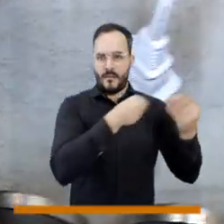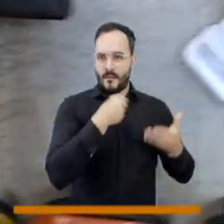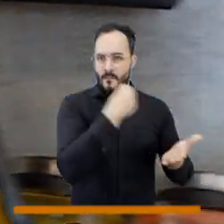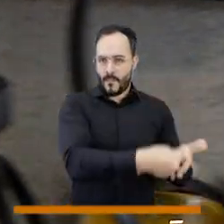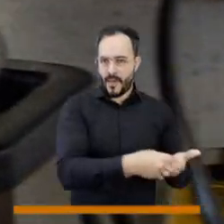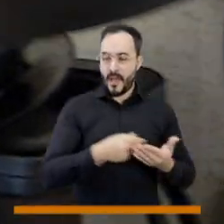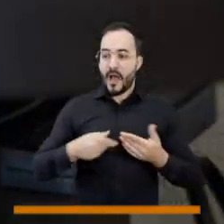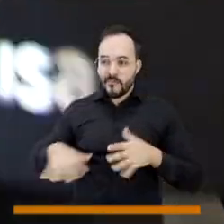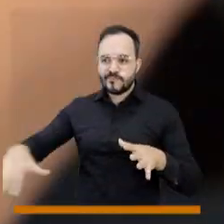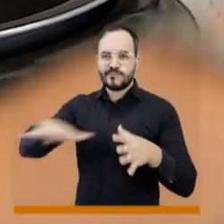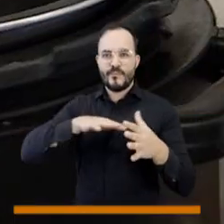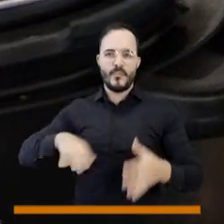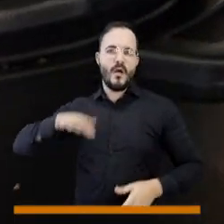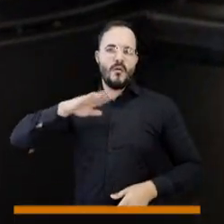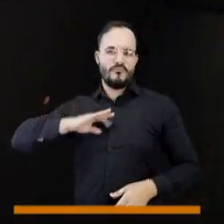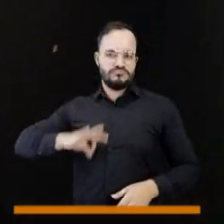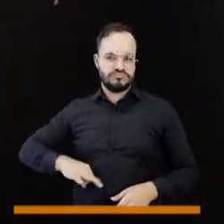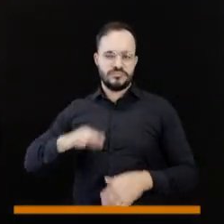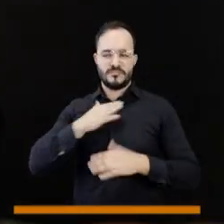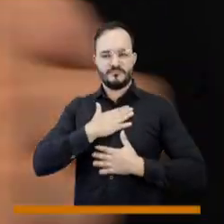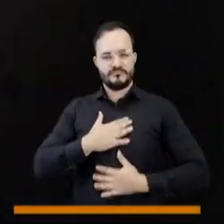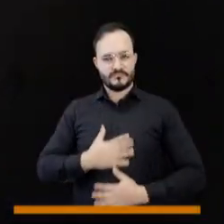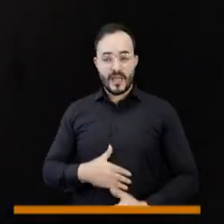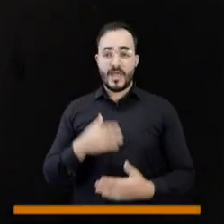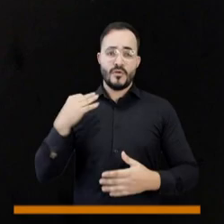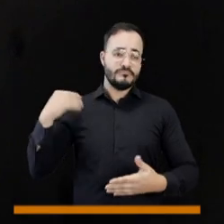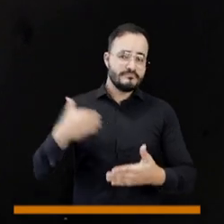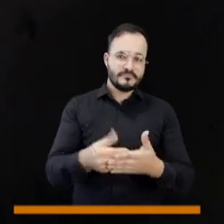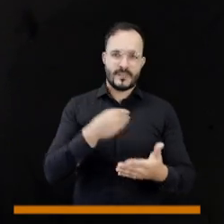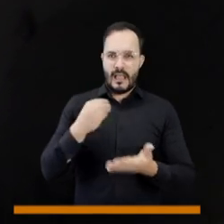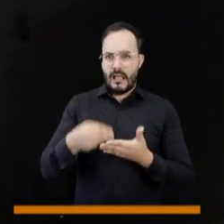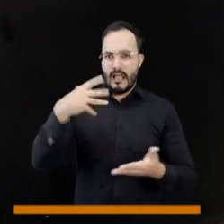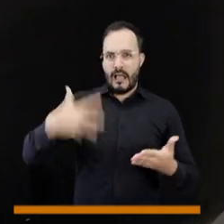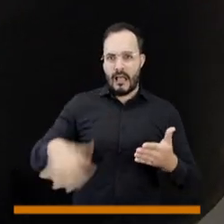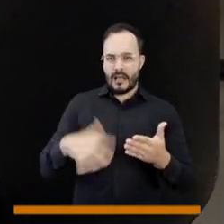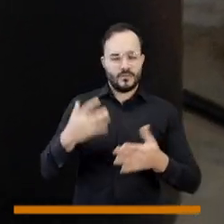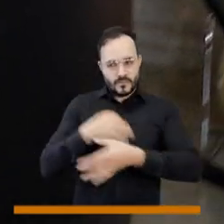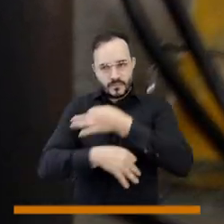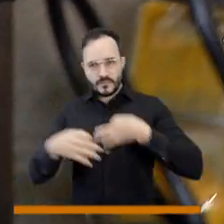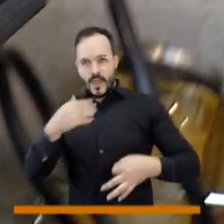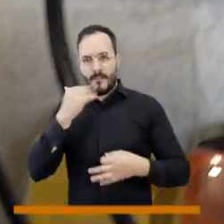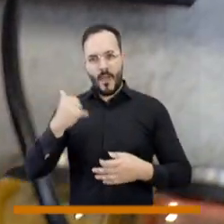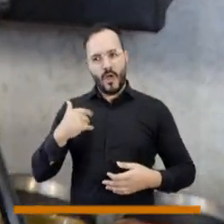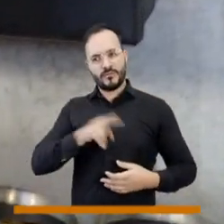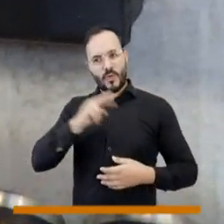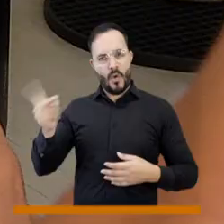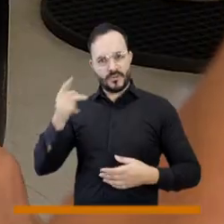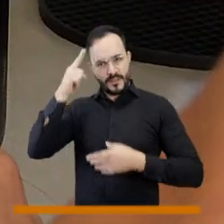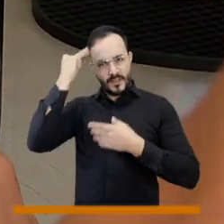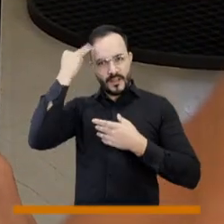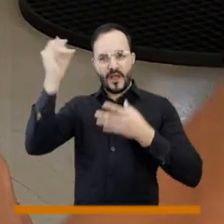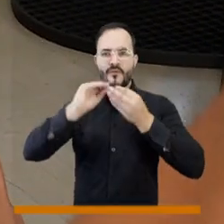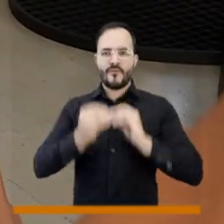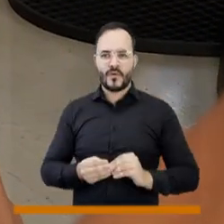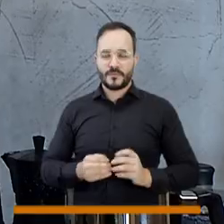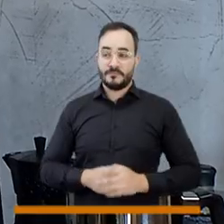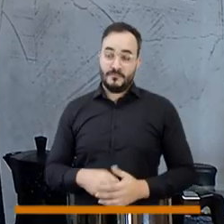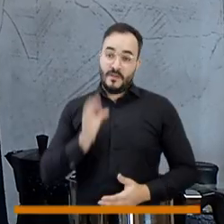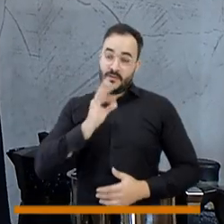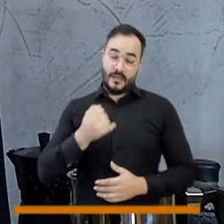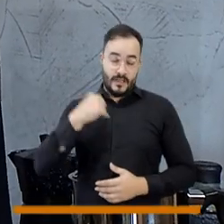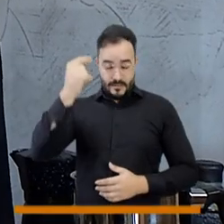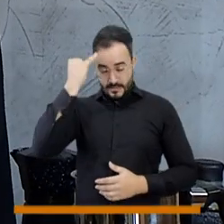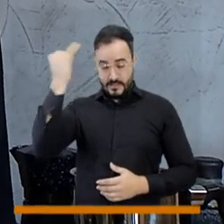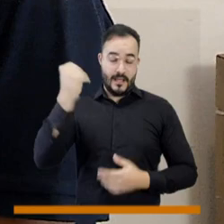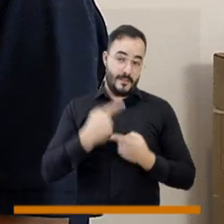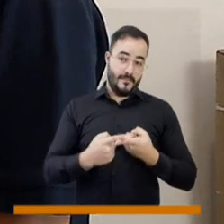van a ayudar a mitigar o a compensar un poco la factura de servicios. Esto es algo completamente novedoso seríamos el primer